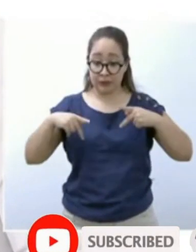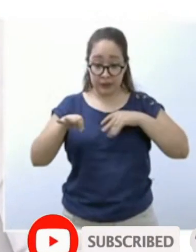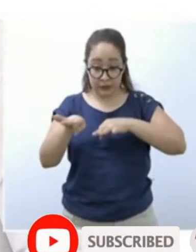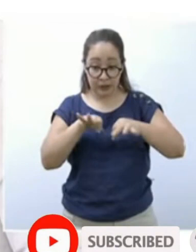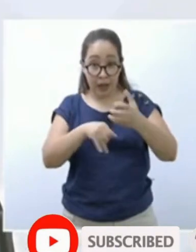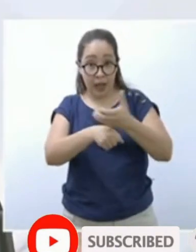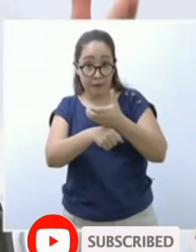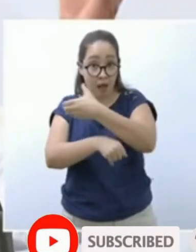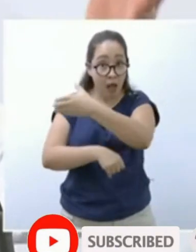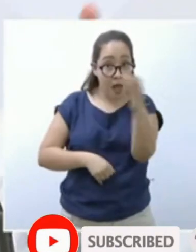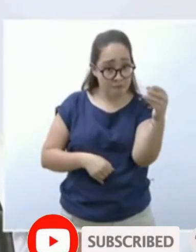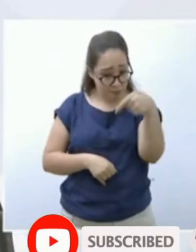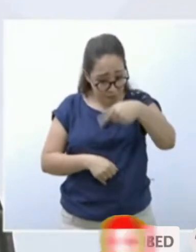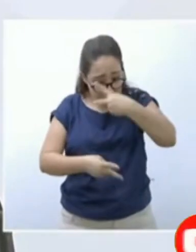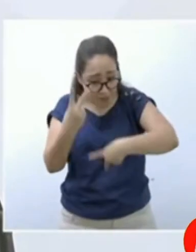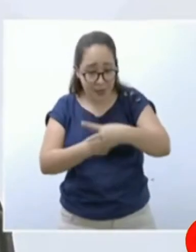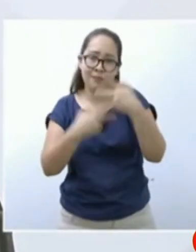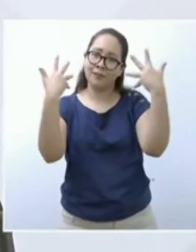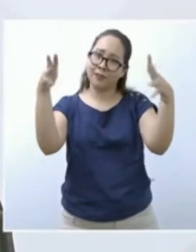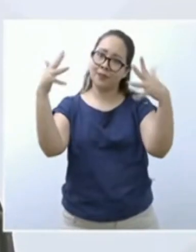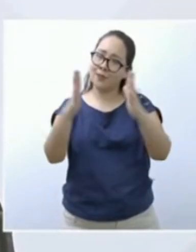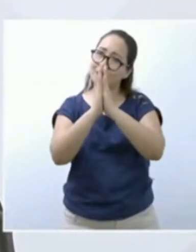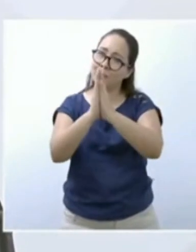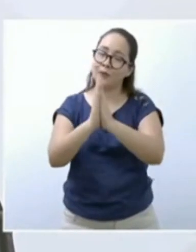aquí presentes, por favor, un fuerte aplauso.